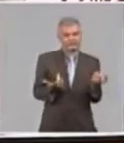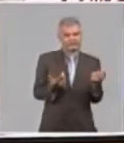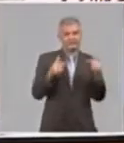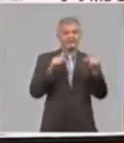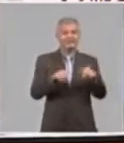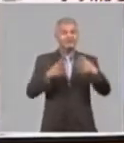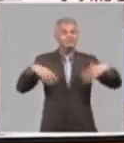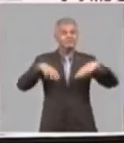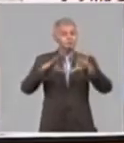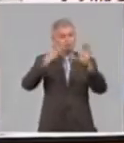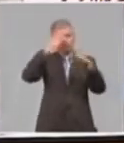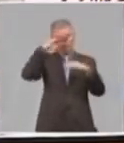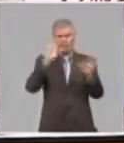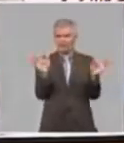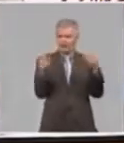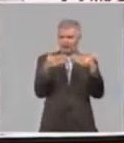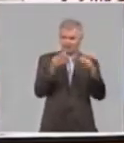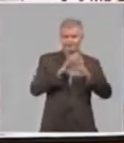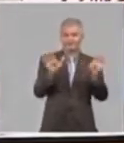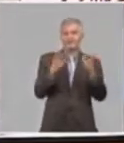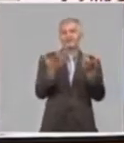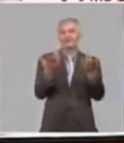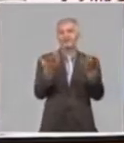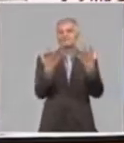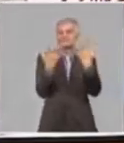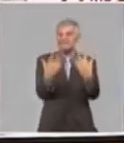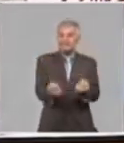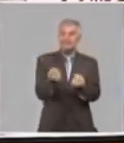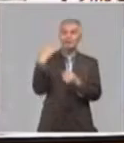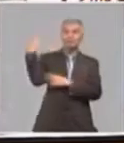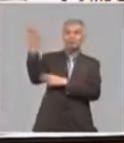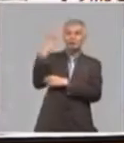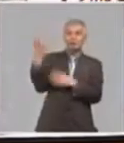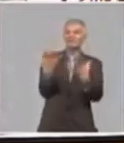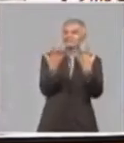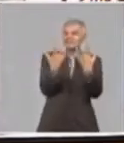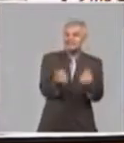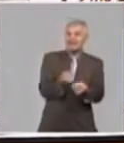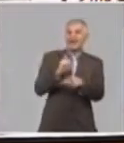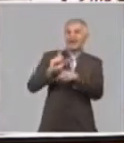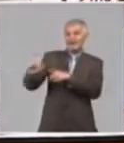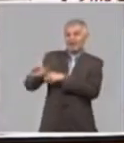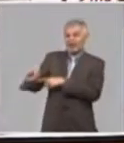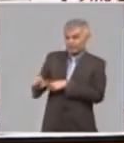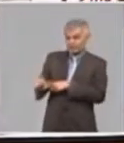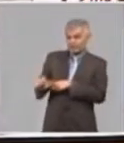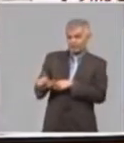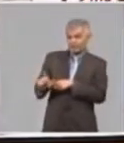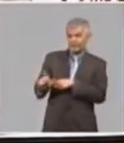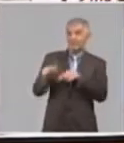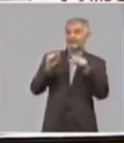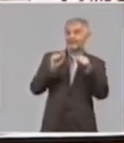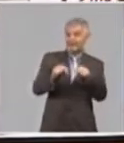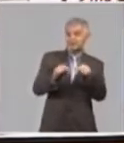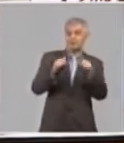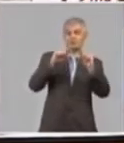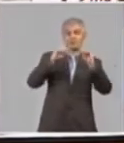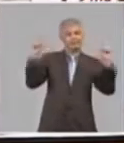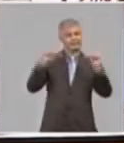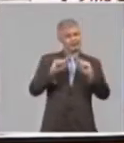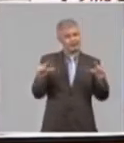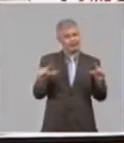en Cuba es que hay seguida meteorológica, hay seguida agrícola, que este es un tema que hay que